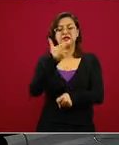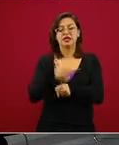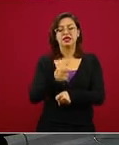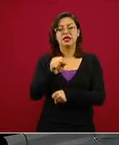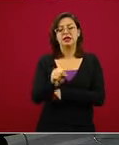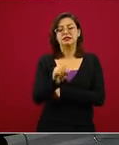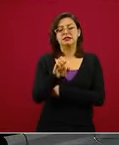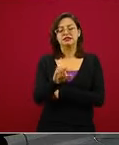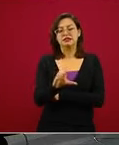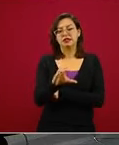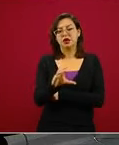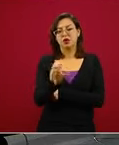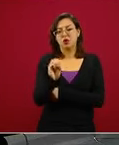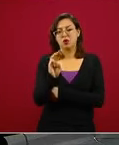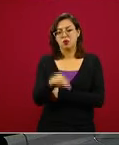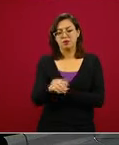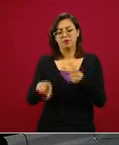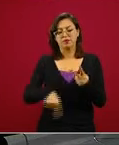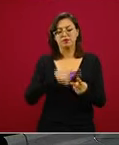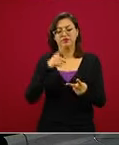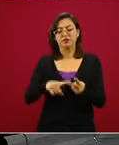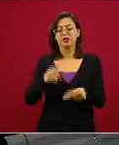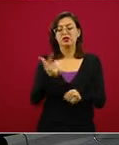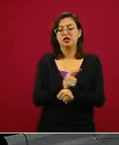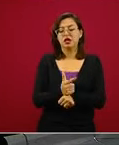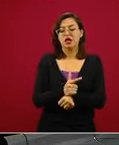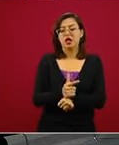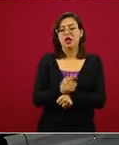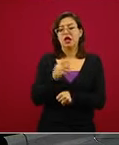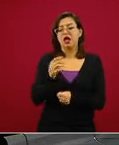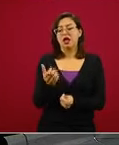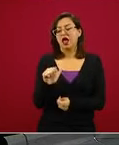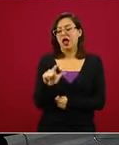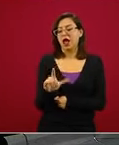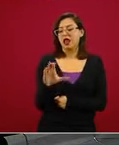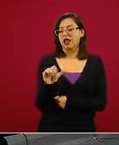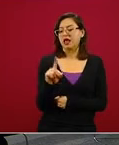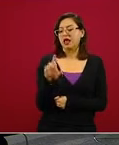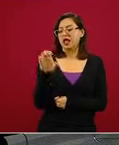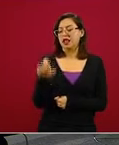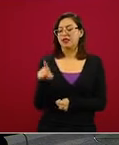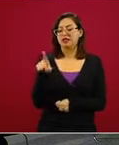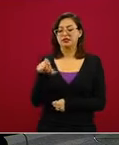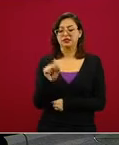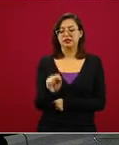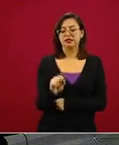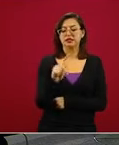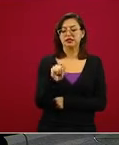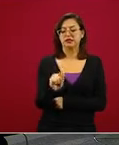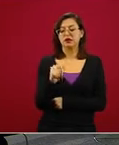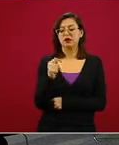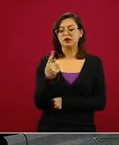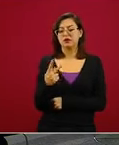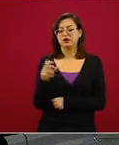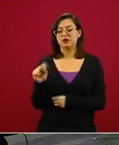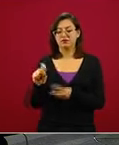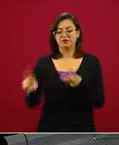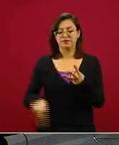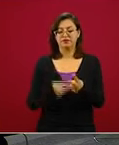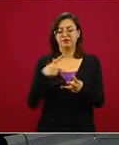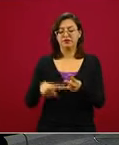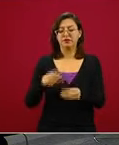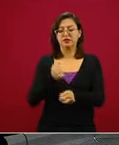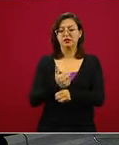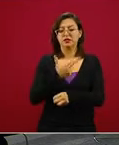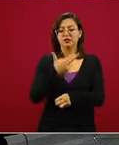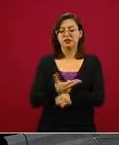la licenciada Luisa María Alcalde, secretaria de Trabajo y Previsión Social, el maestro Esteban Moctezuma, secretario de